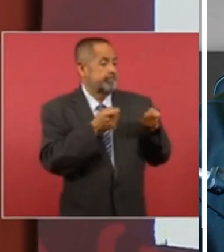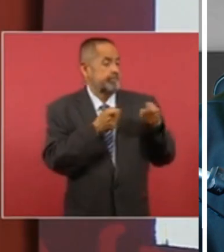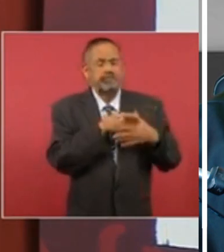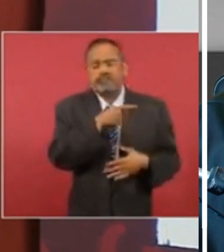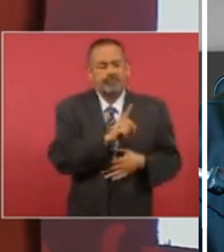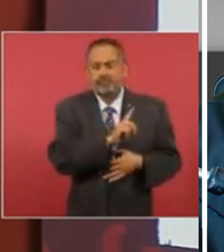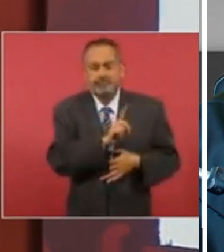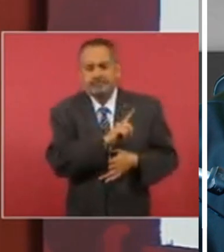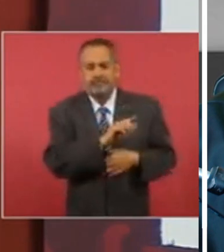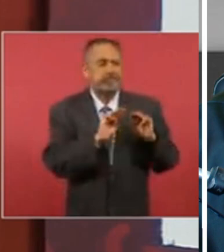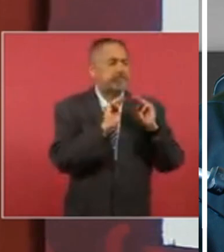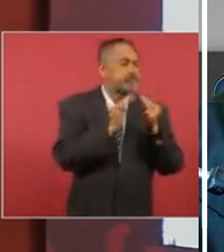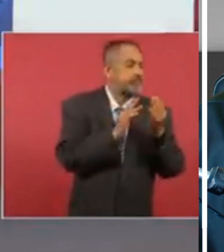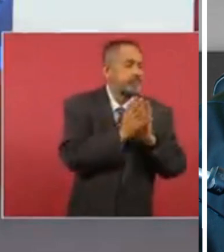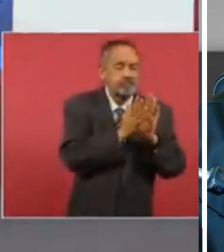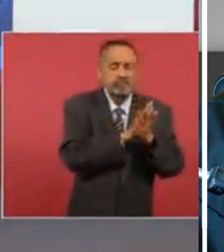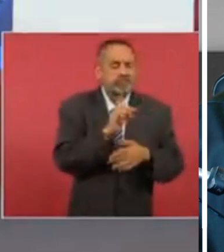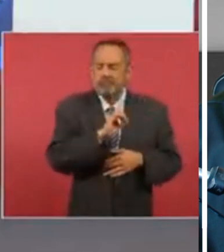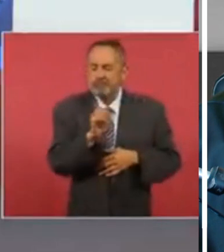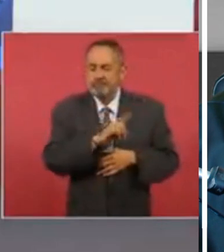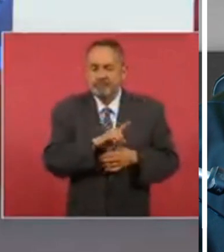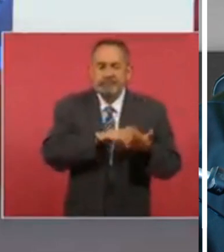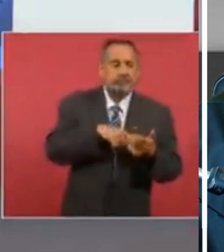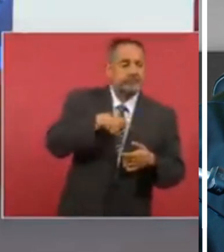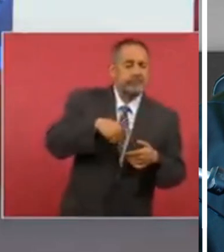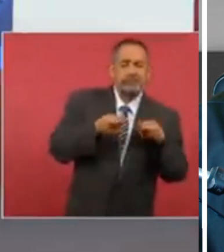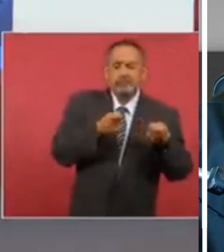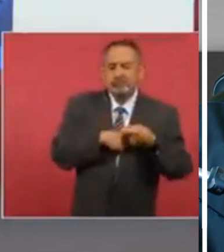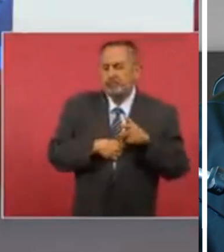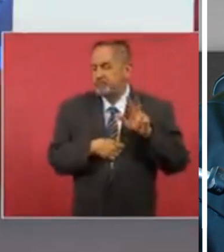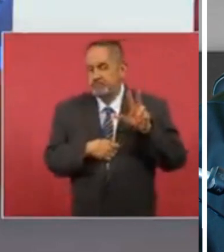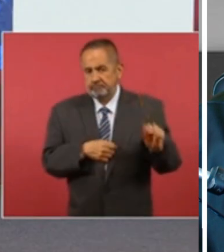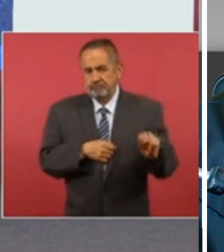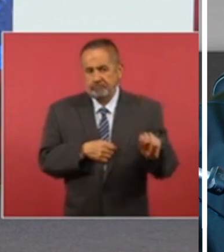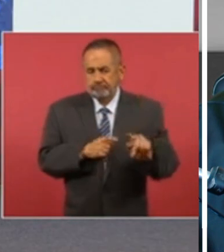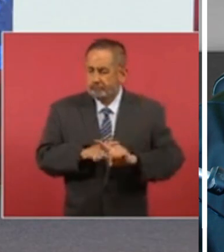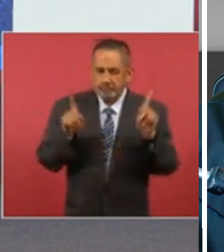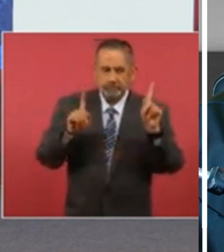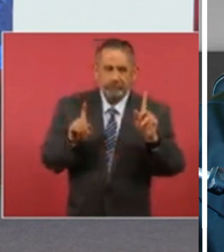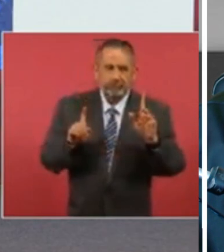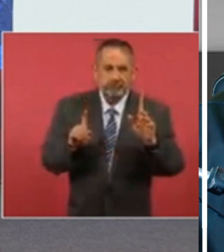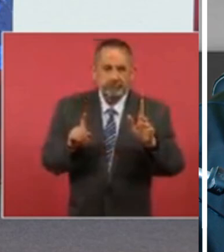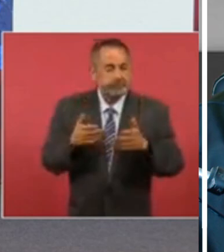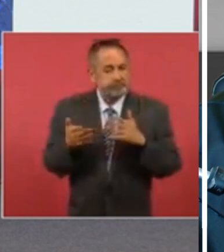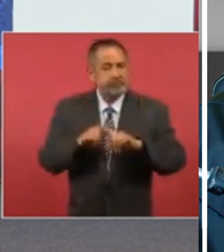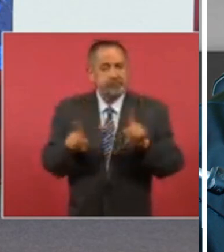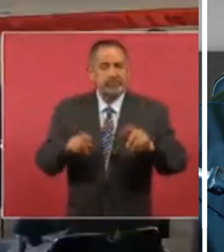mafias económicas o políticas esa es la diferencia ahora